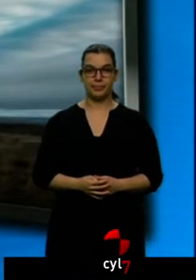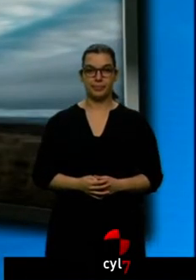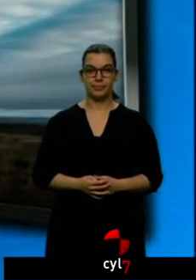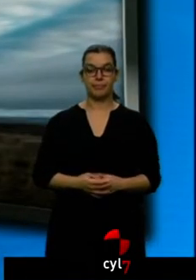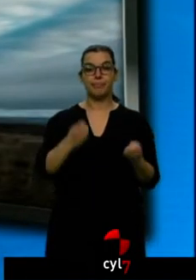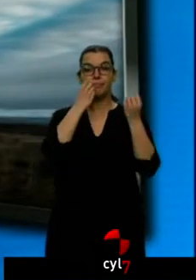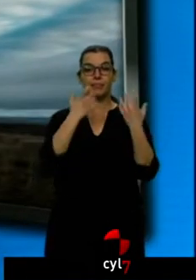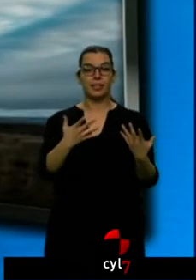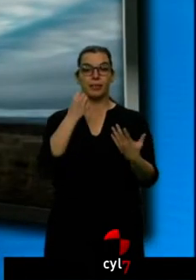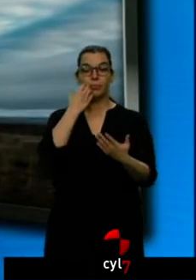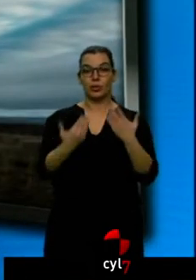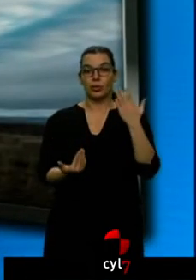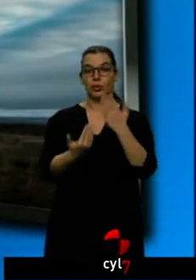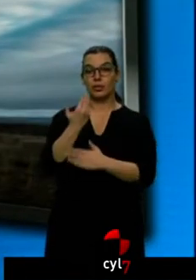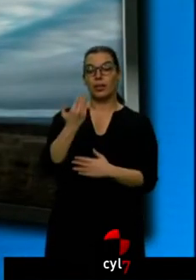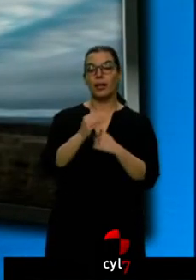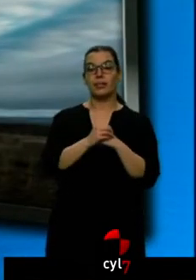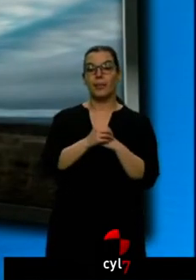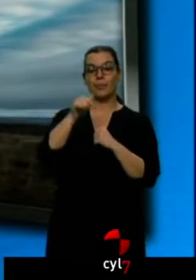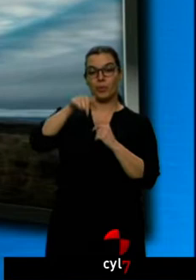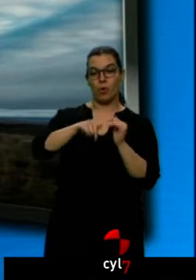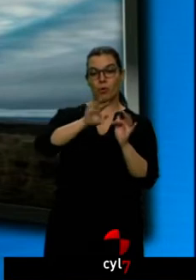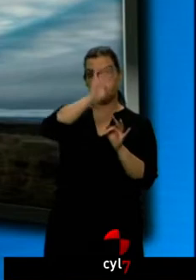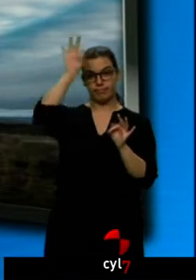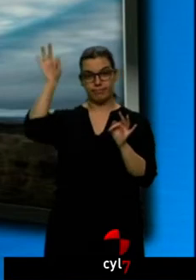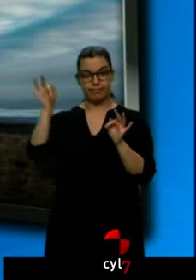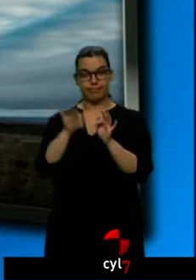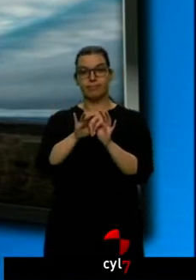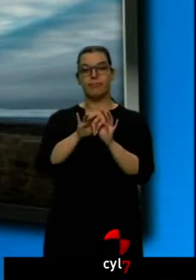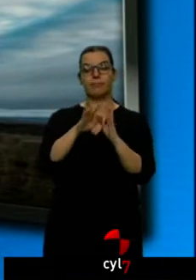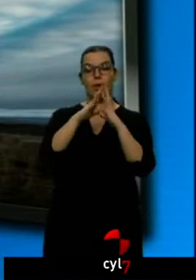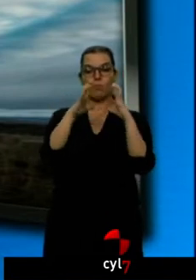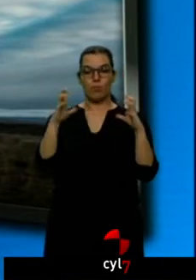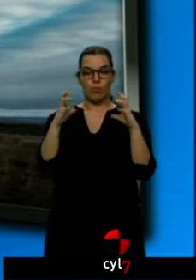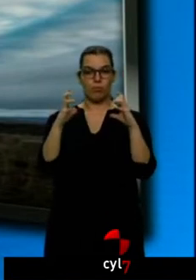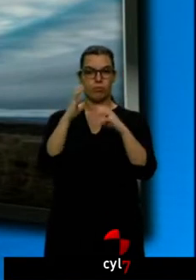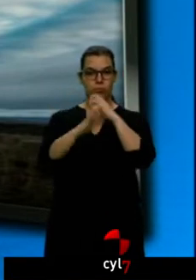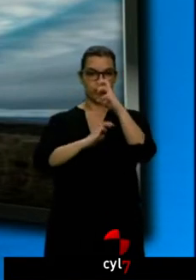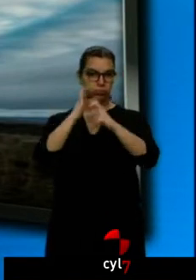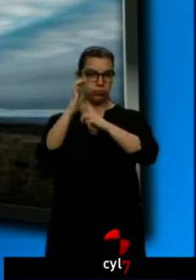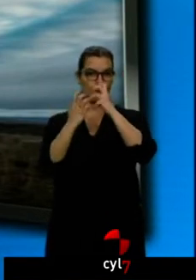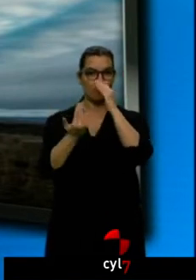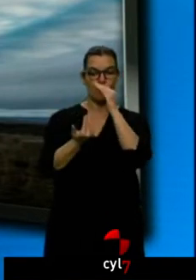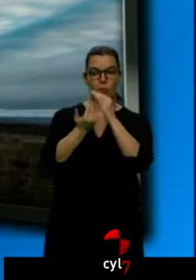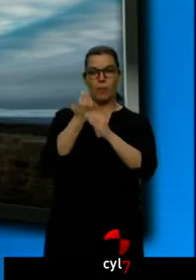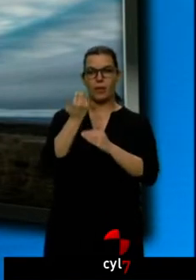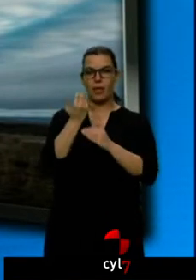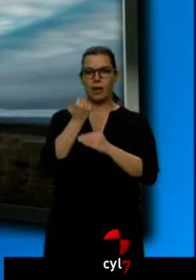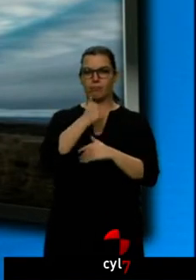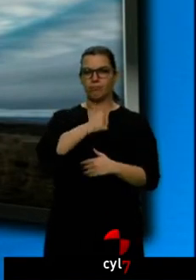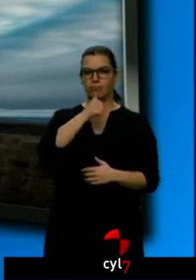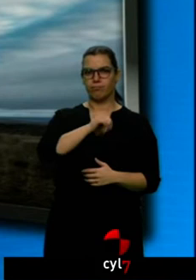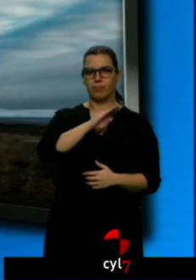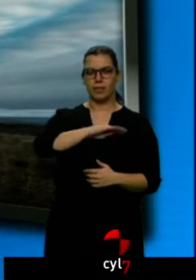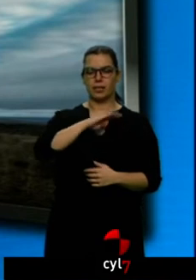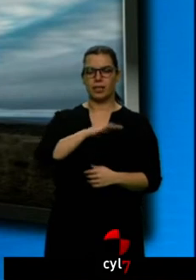¿Qué tal? Buenos días. Durante la jornada de hoy vamos a seguir hablando de esas brumas matinales, nieblas, que van a ser bastante persistentes en